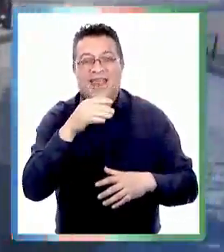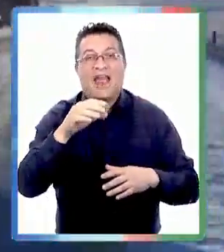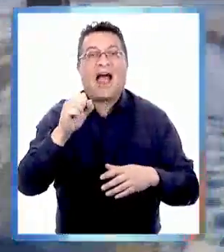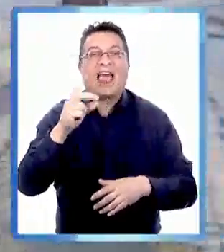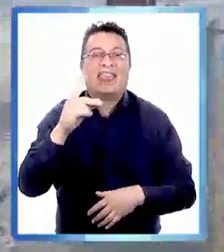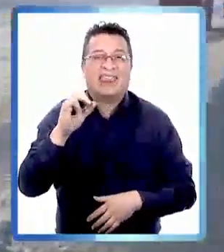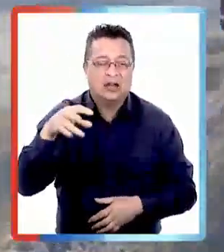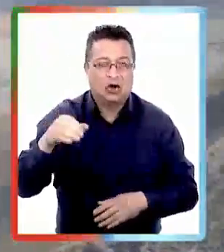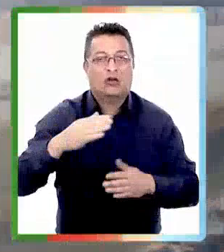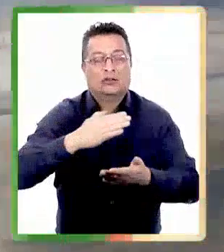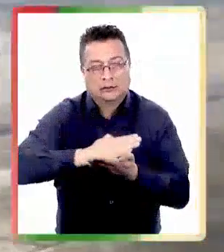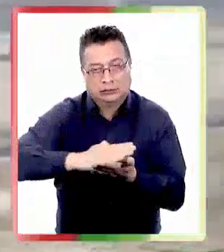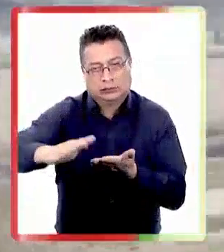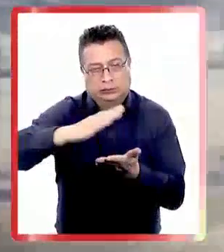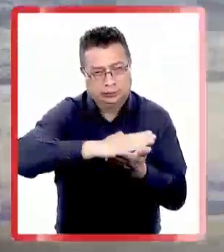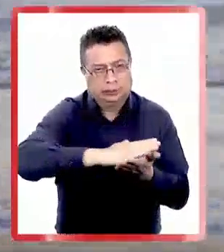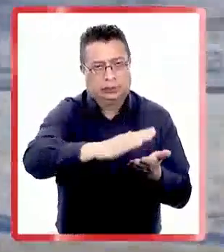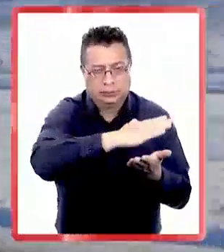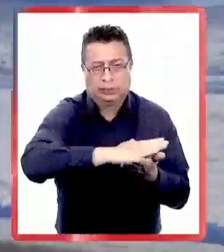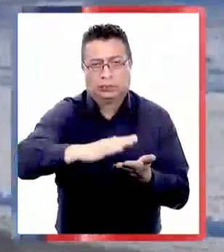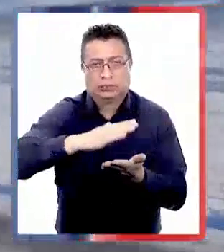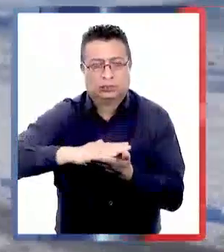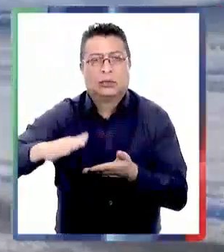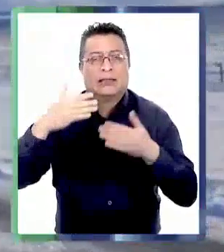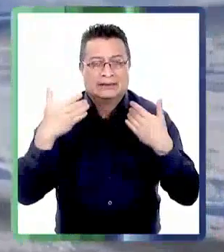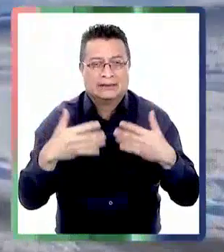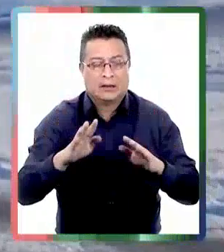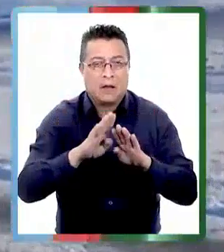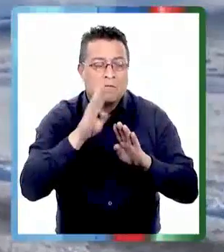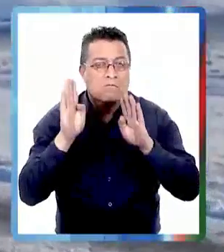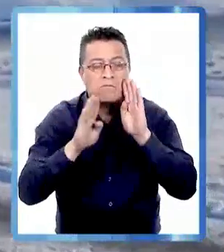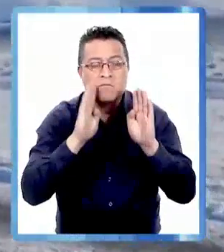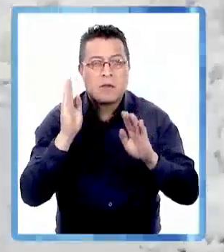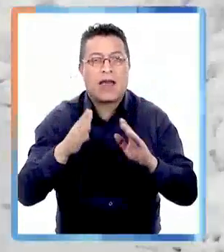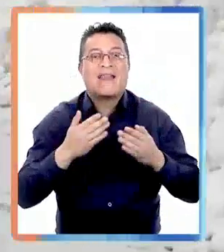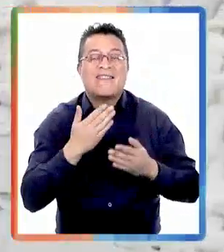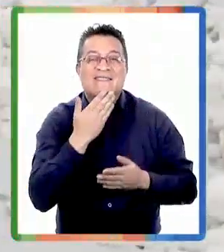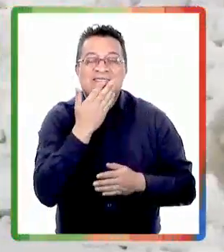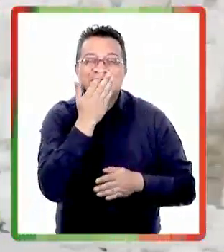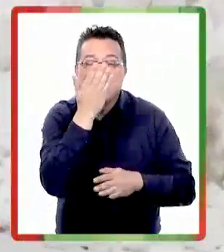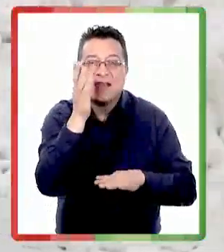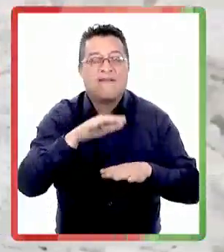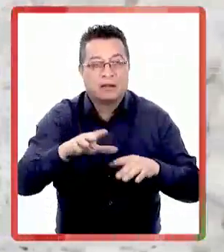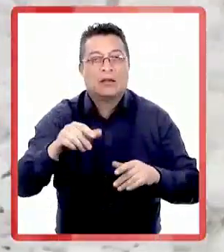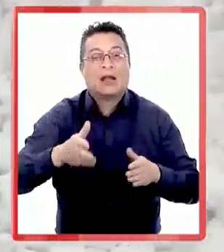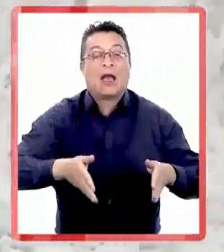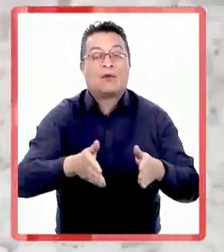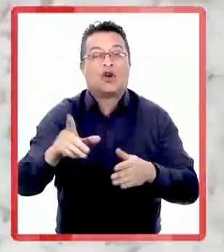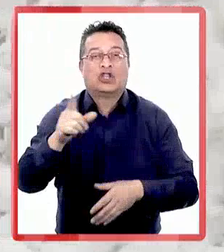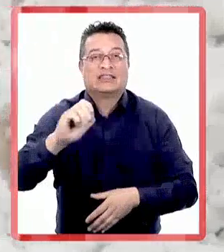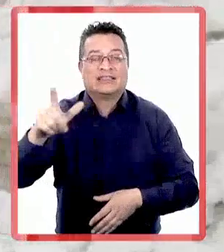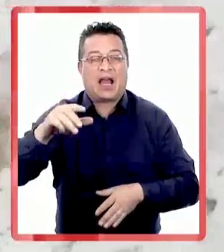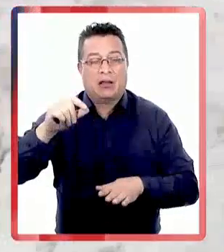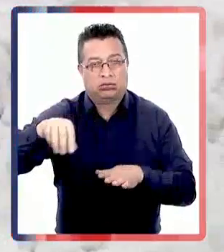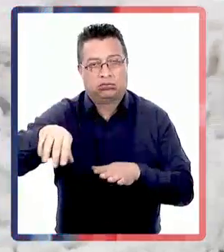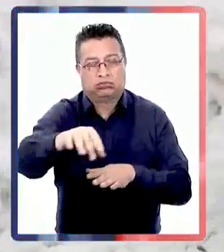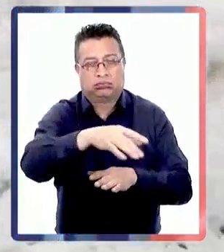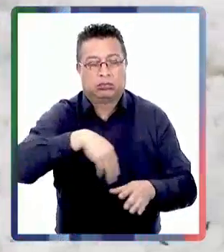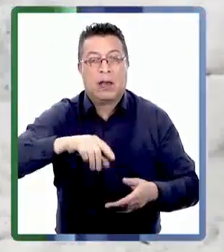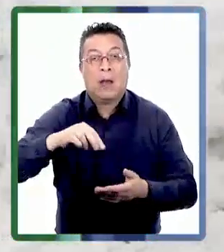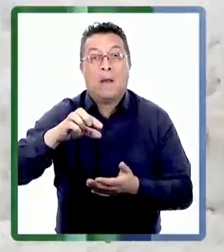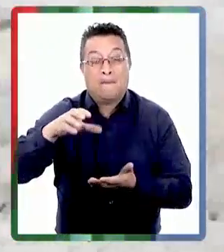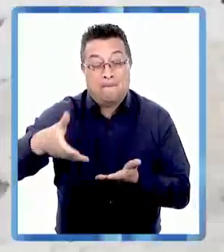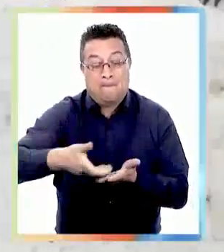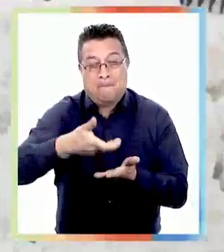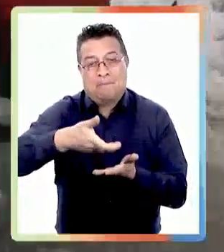Monteverde y sector Andino con una retroexcavadora se procedió digamos al retiro y al despeje de nieve con el camión salero también que está